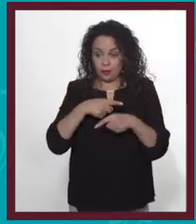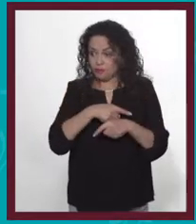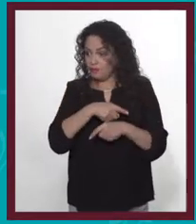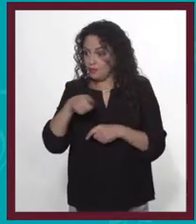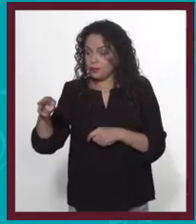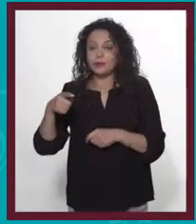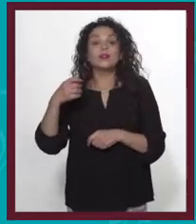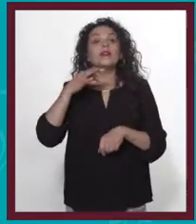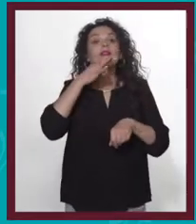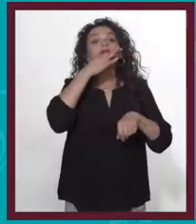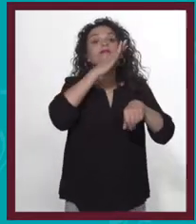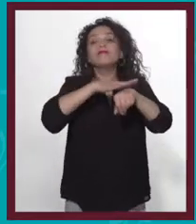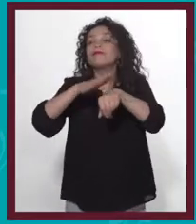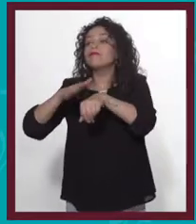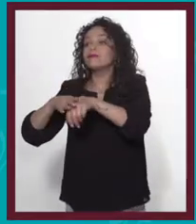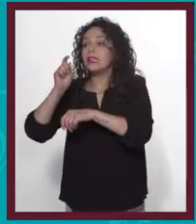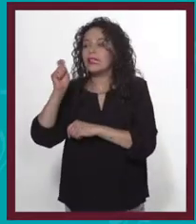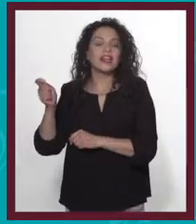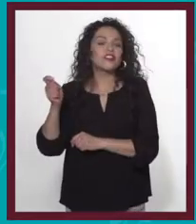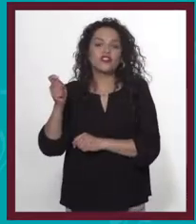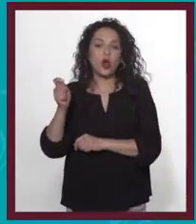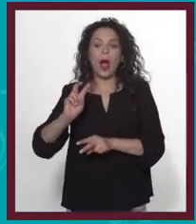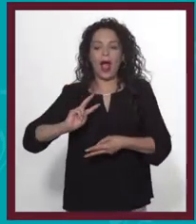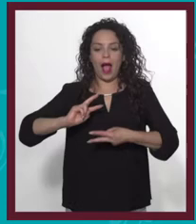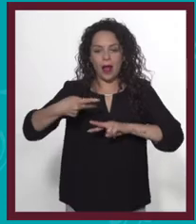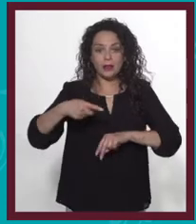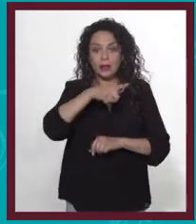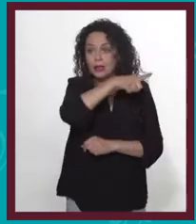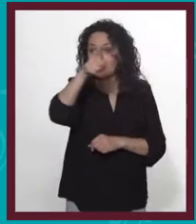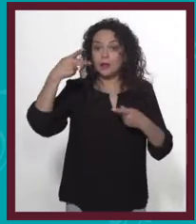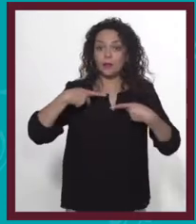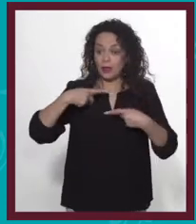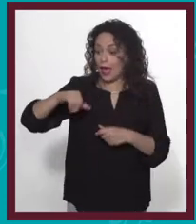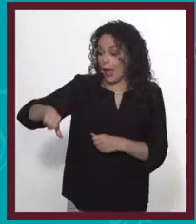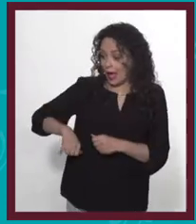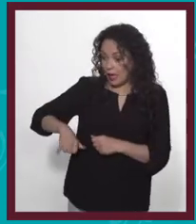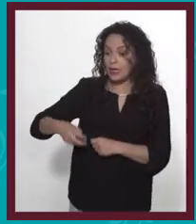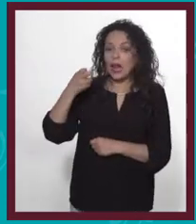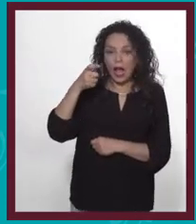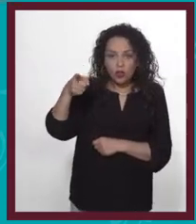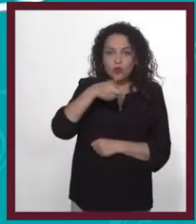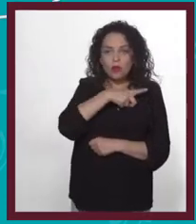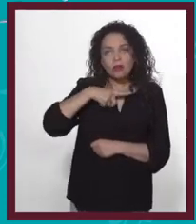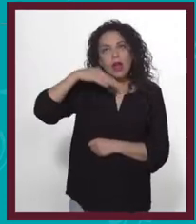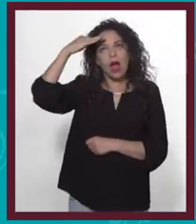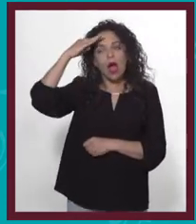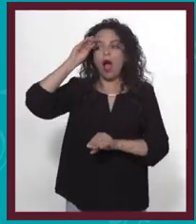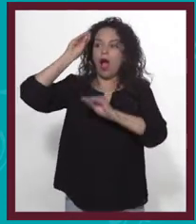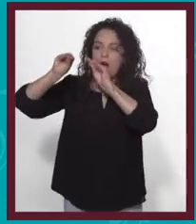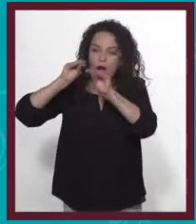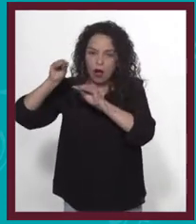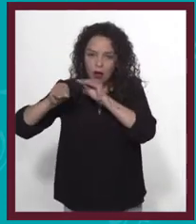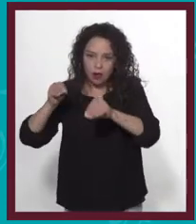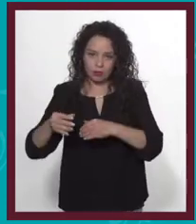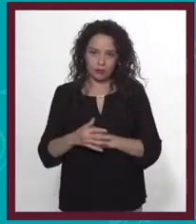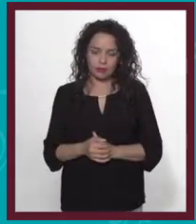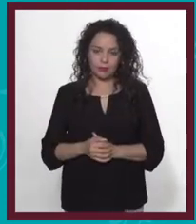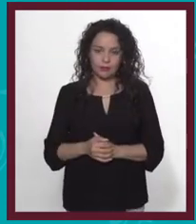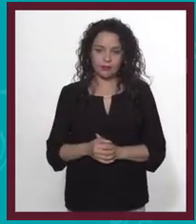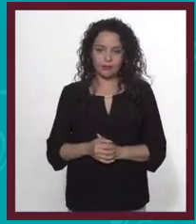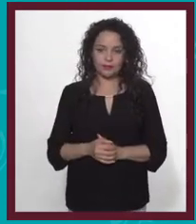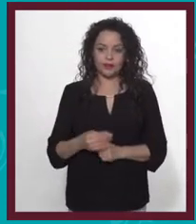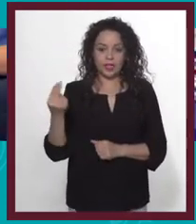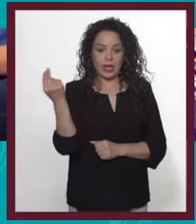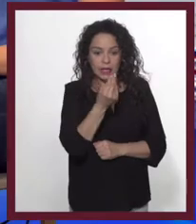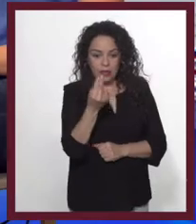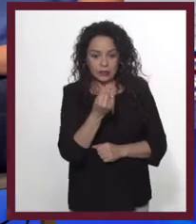que es el anunciante, quiere comunicar, sino más bien de lo que el receptor, que es el público, necesita